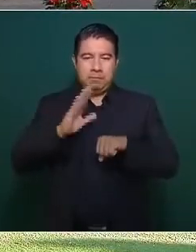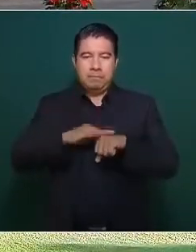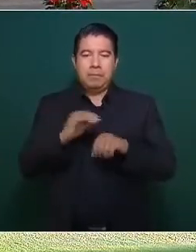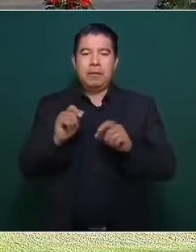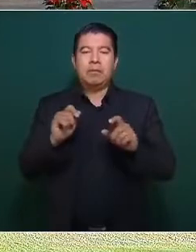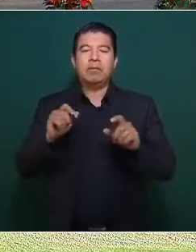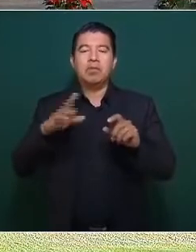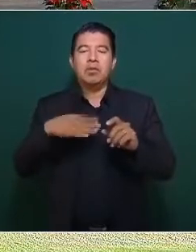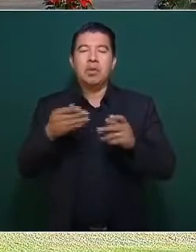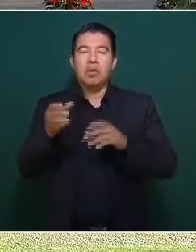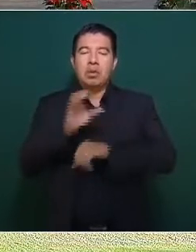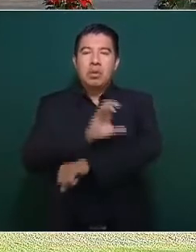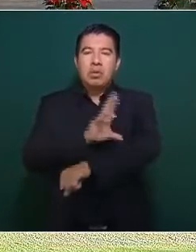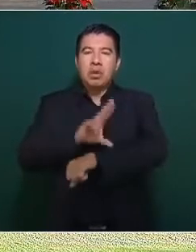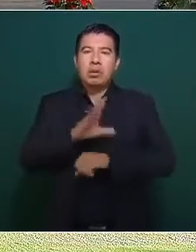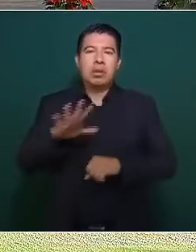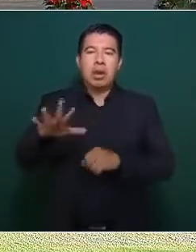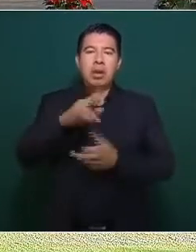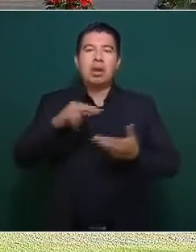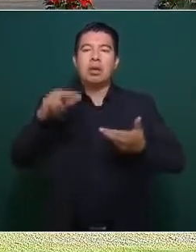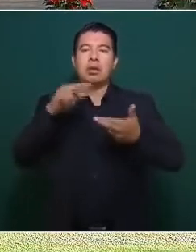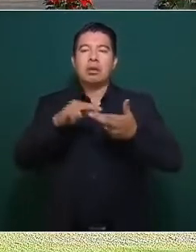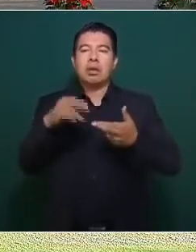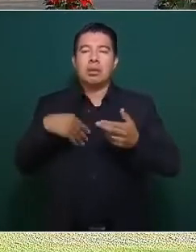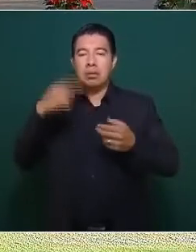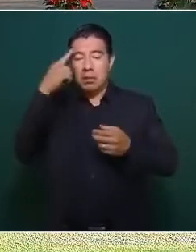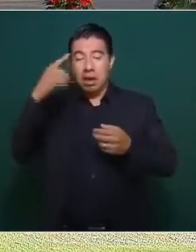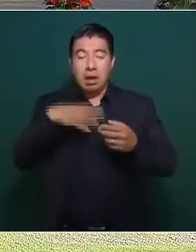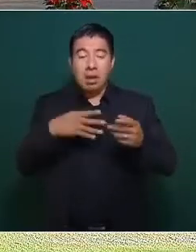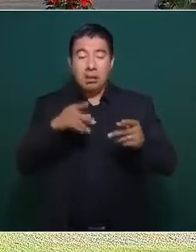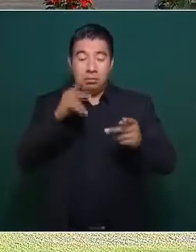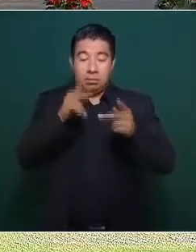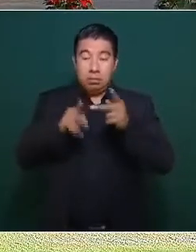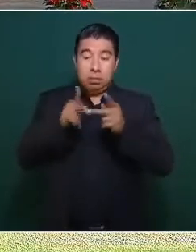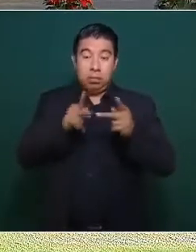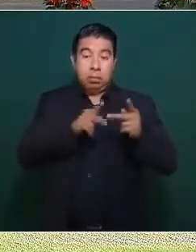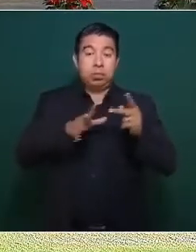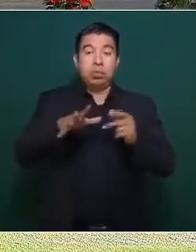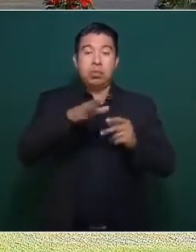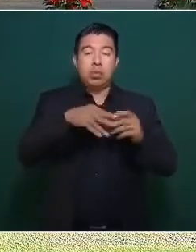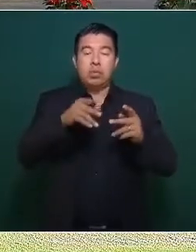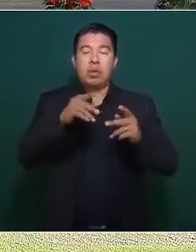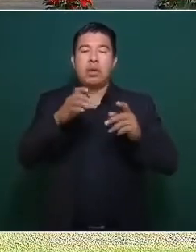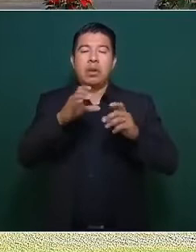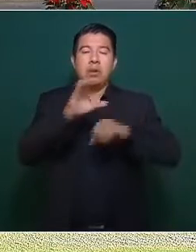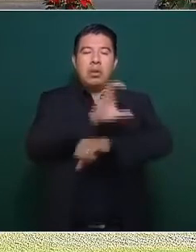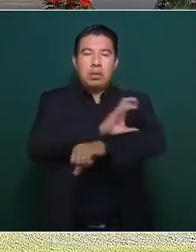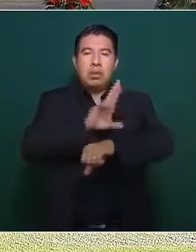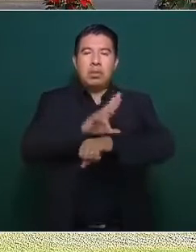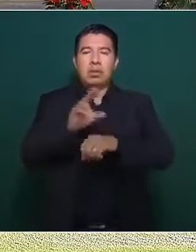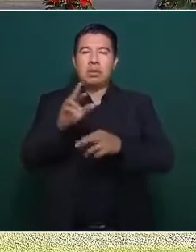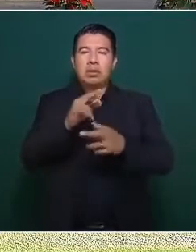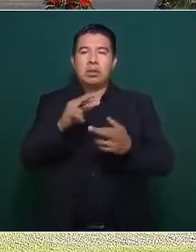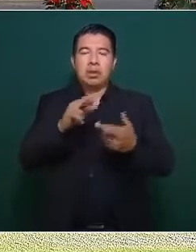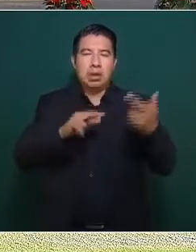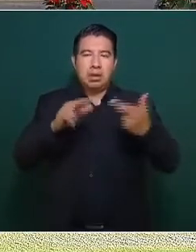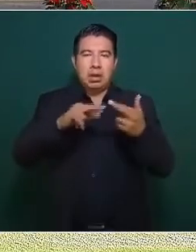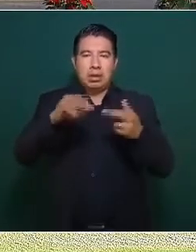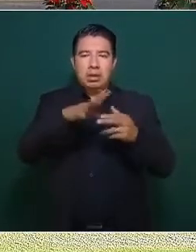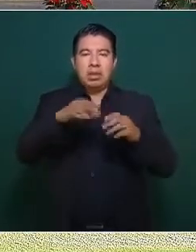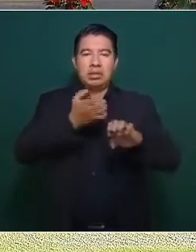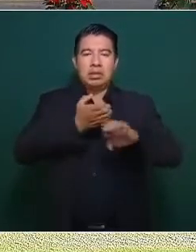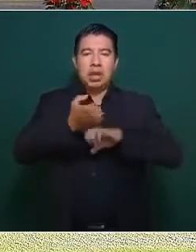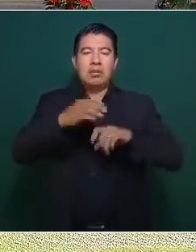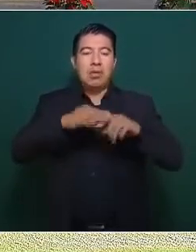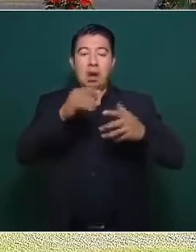coordinaciones regionales de la Guardia Nacional en que se divide el Estado